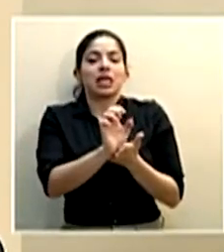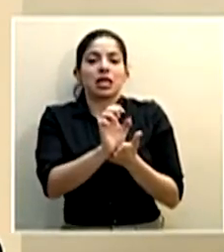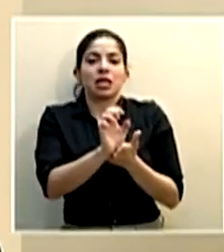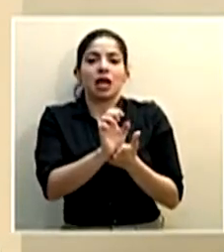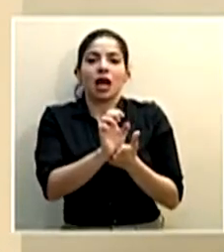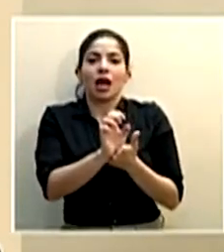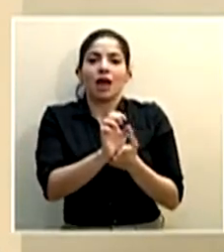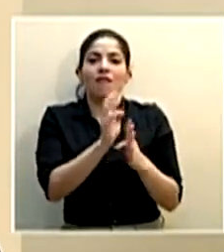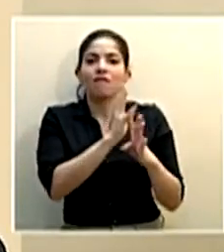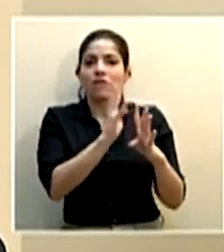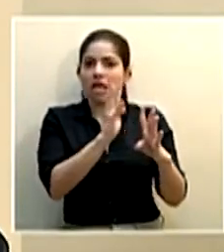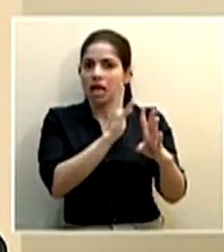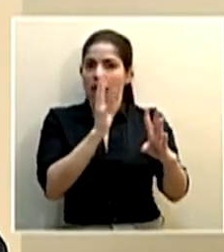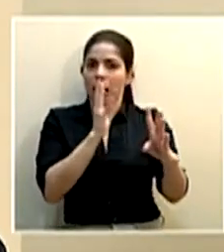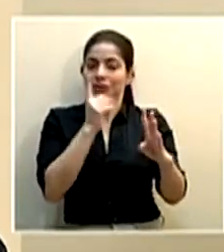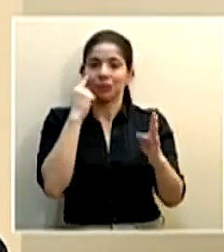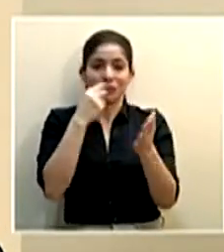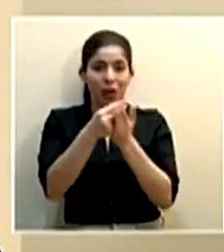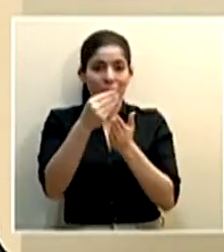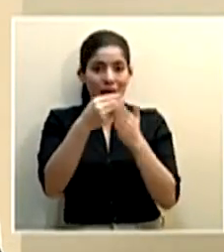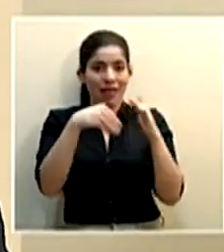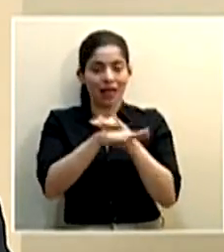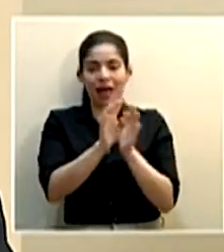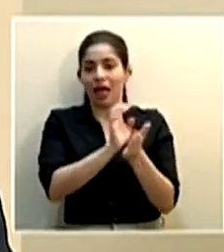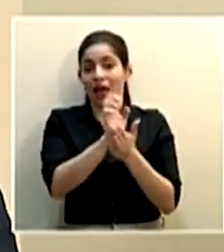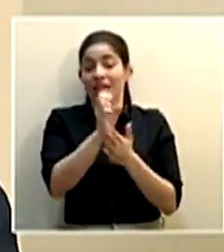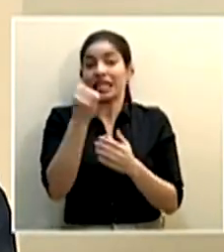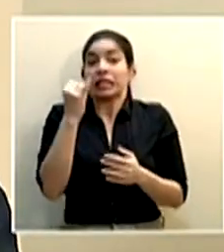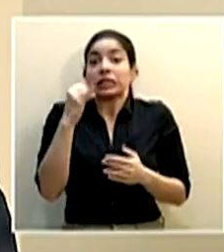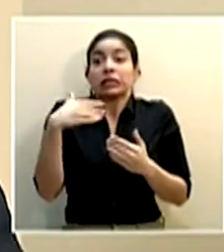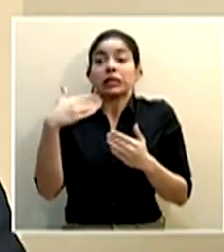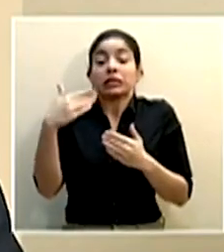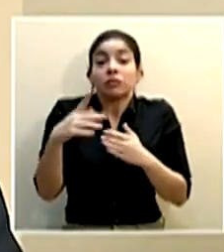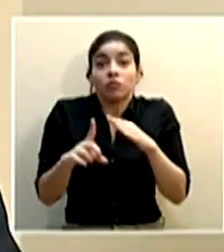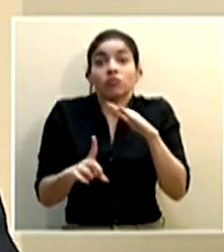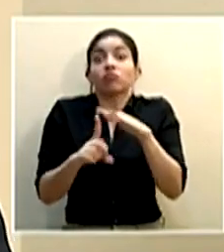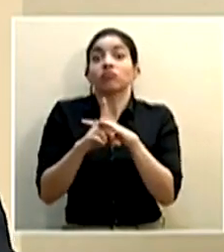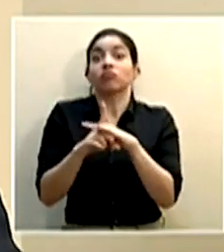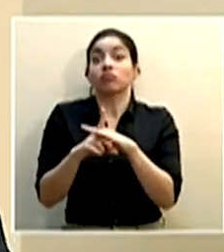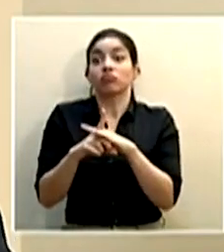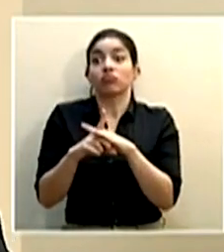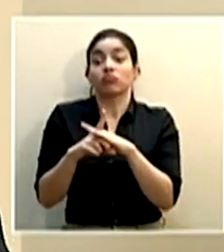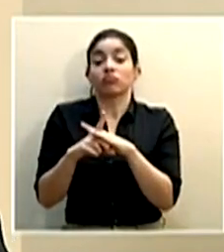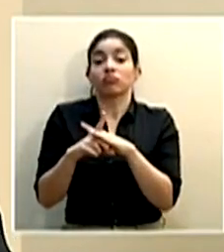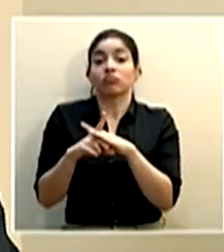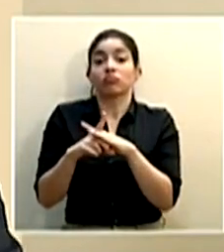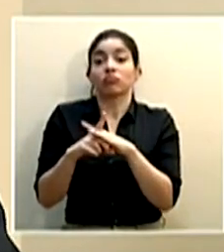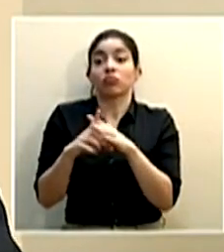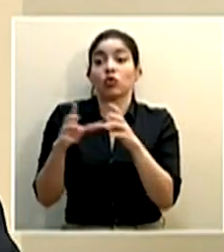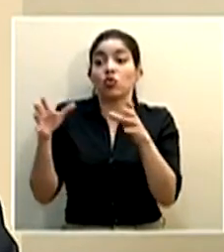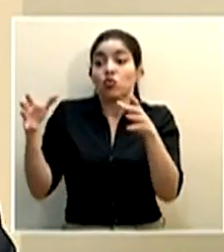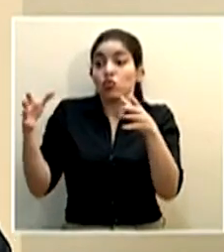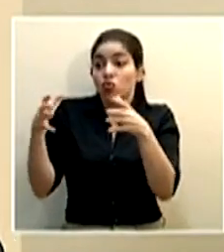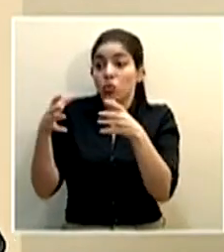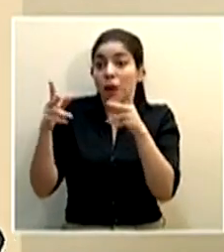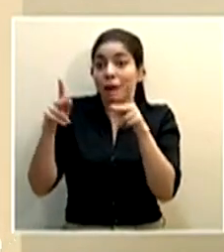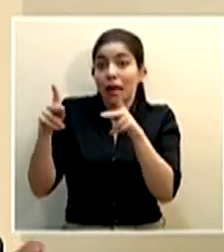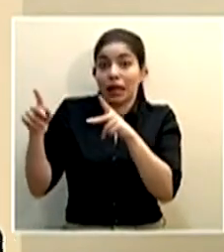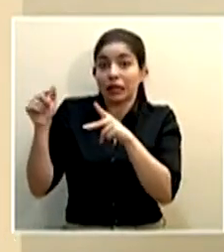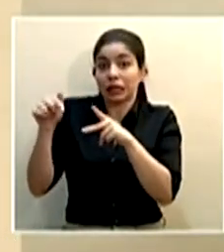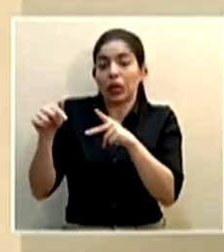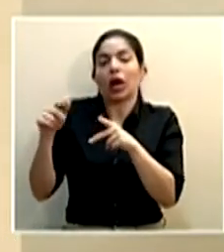el que hayan filas para la compra de las entradas y si en algún momento tenemos algún agrupamiento de gente